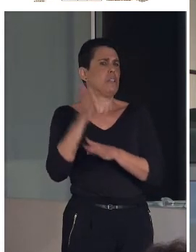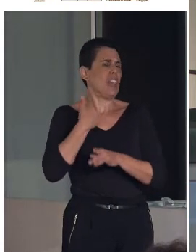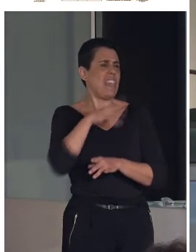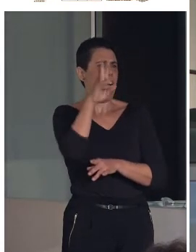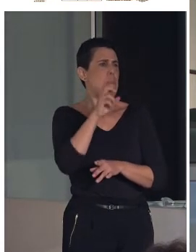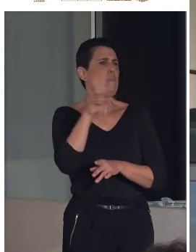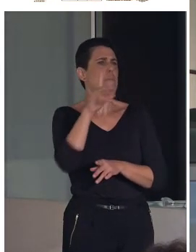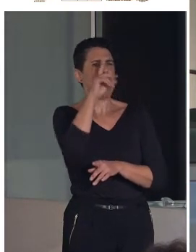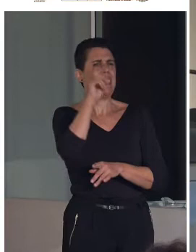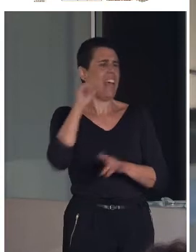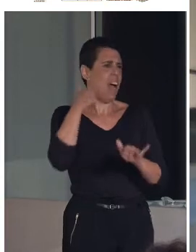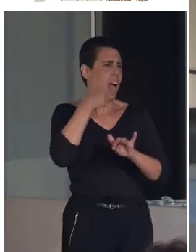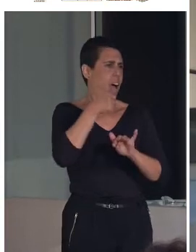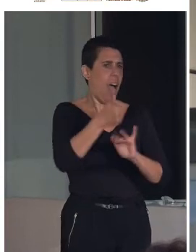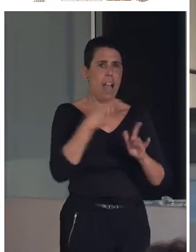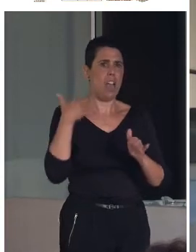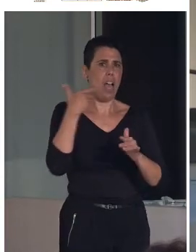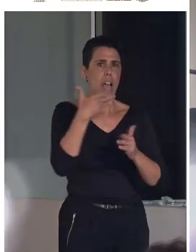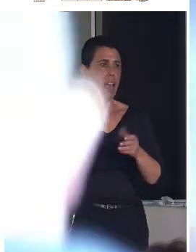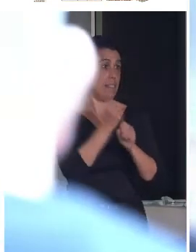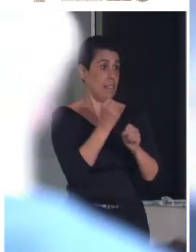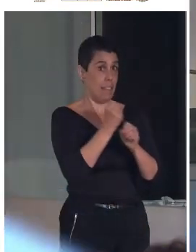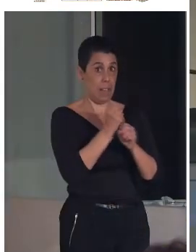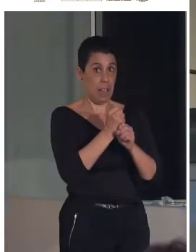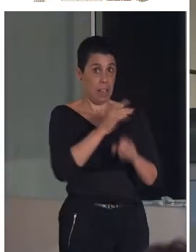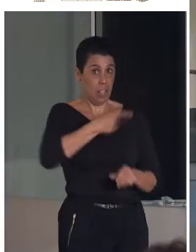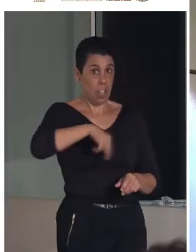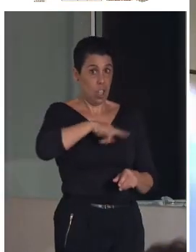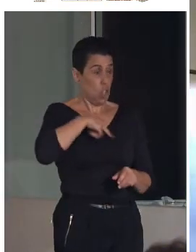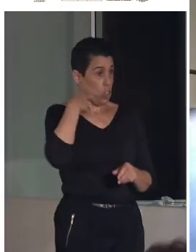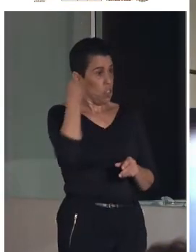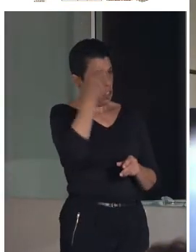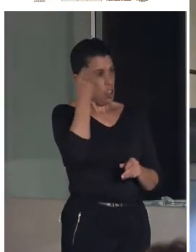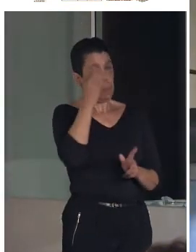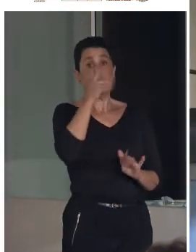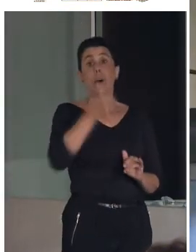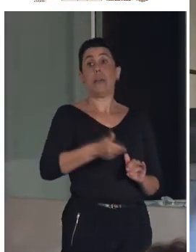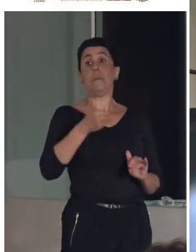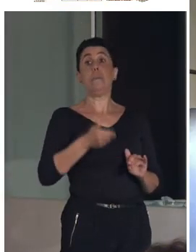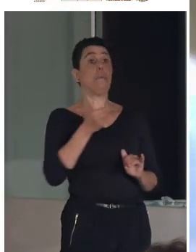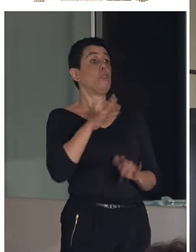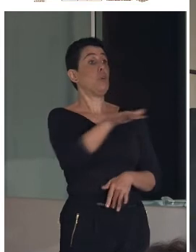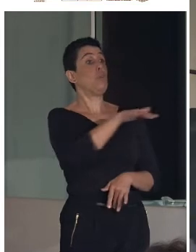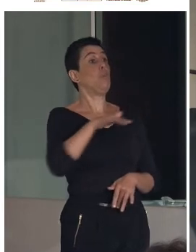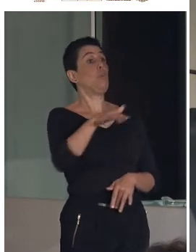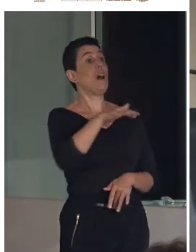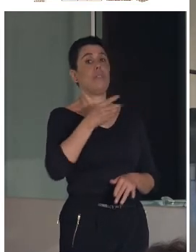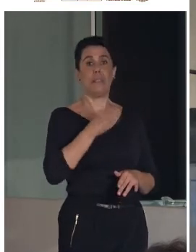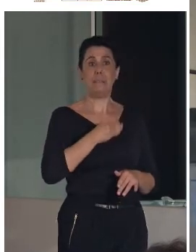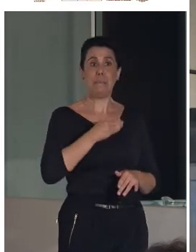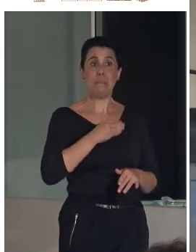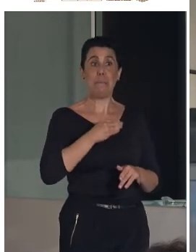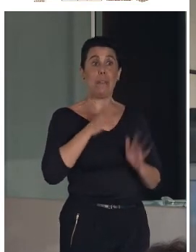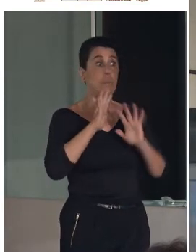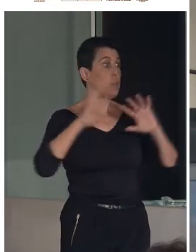años. Y, bueno, considerábamos importante que un sitio de patrimonio mundial, que realmente es tan